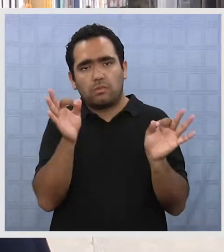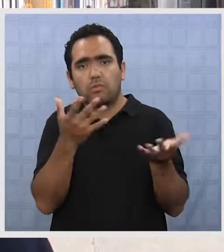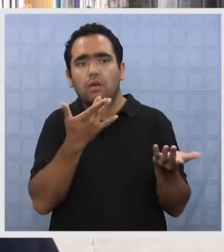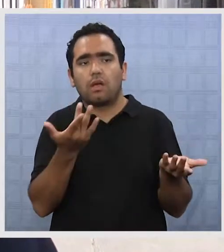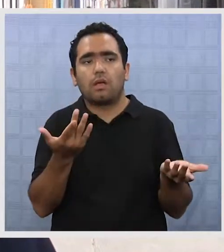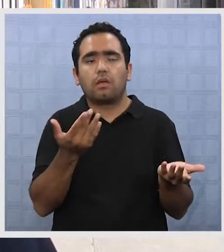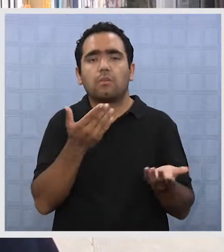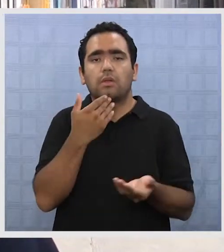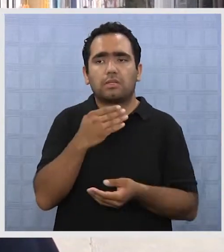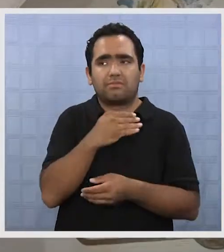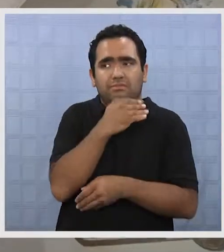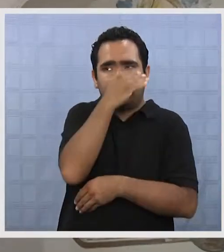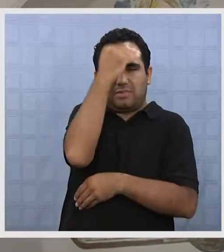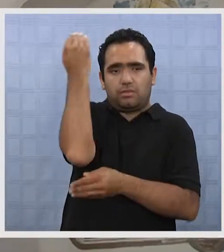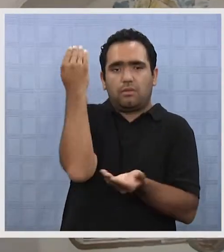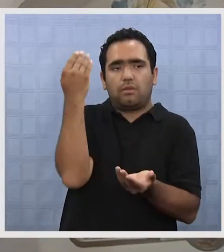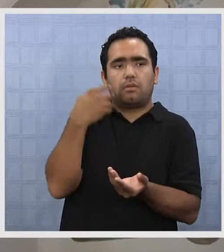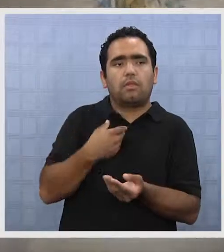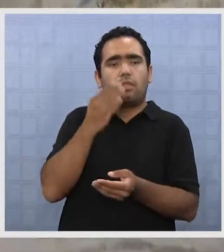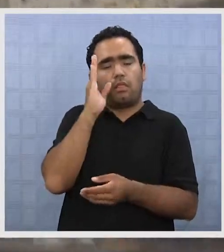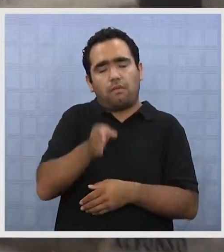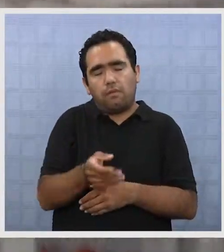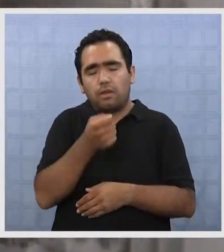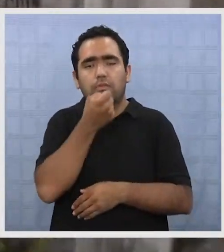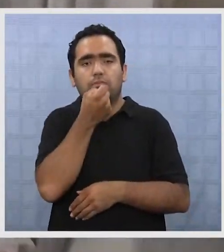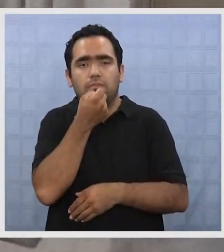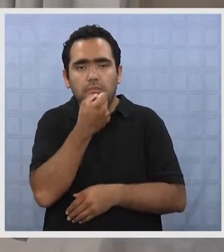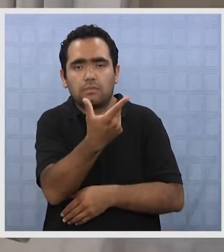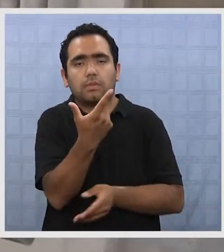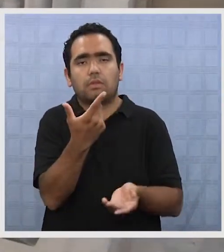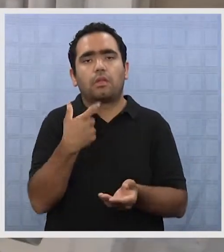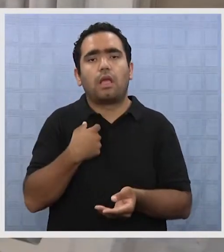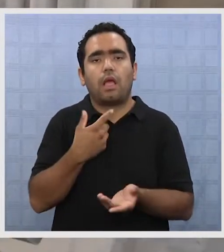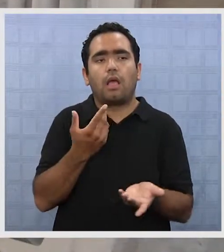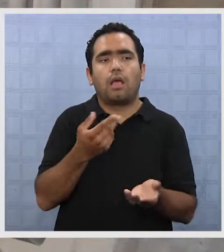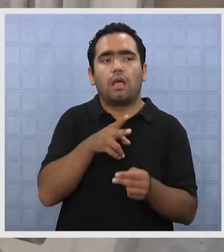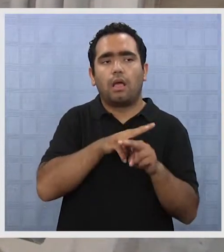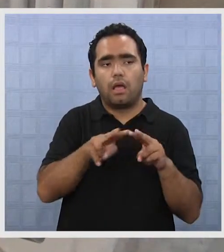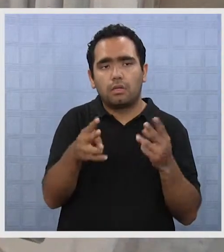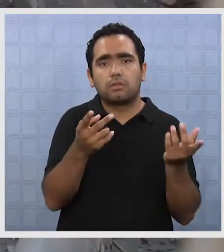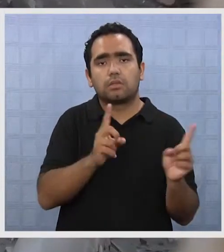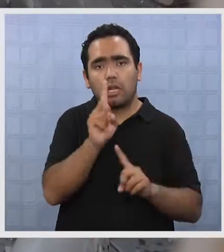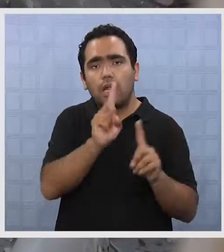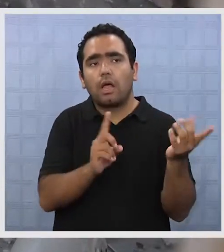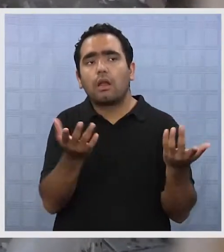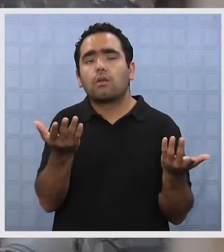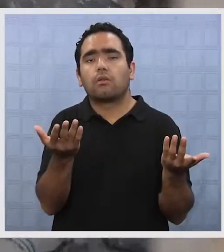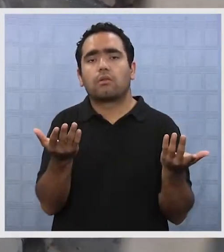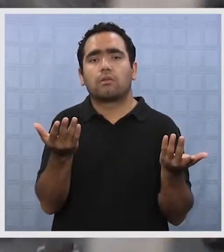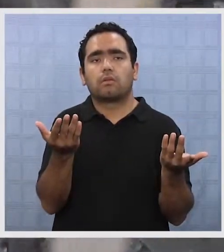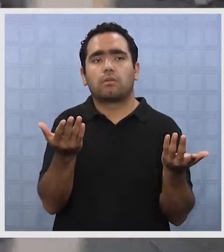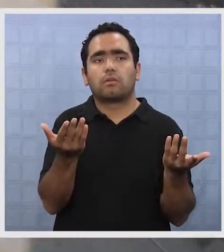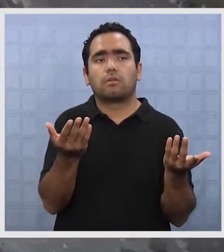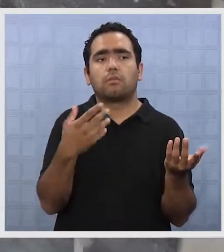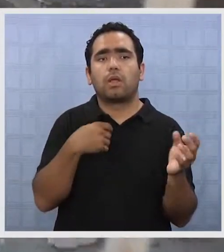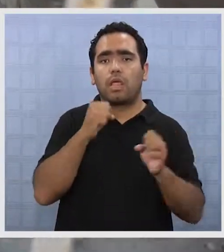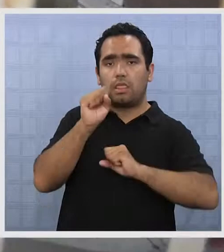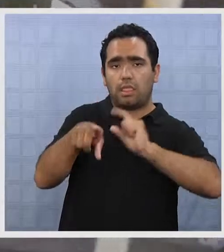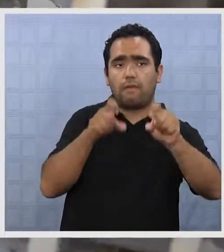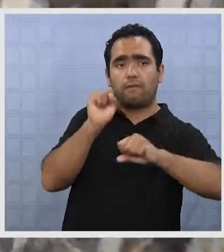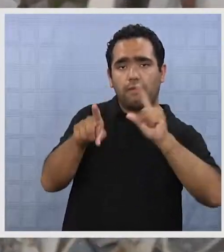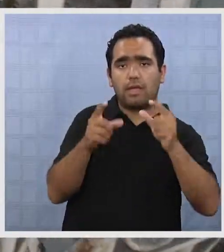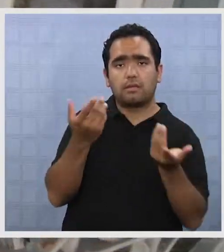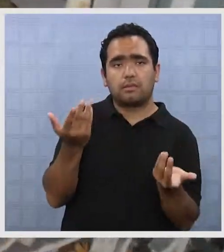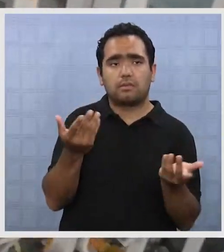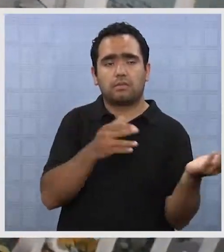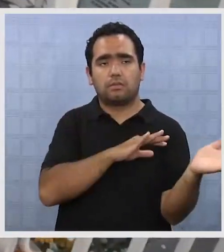cuando nos vemos sobrepasados con este tema estamos obligados a actuar y tratar de hacer algo en